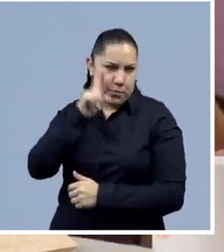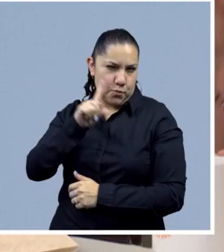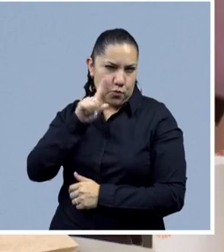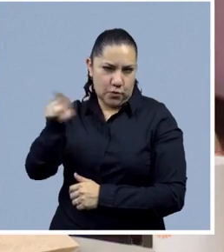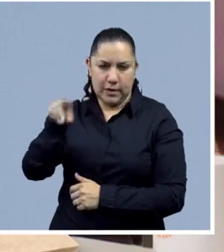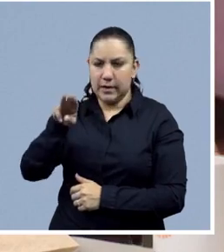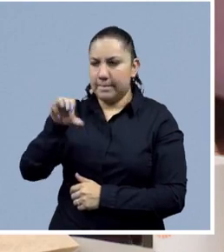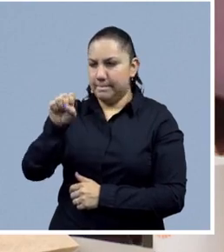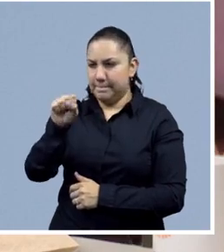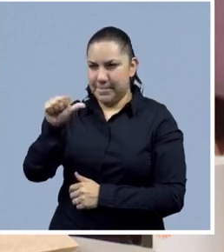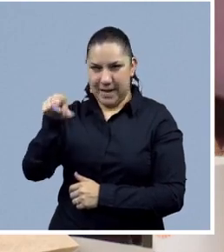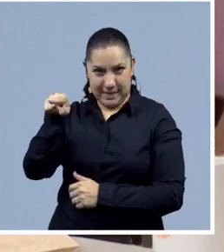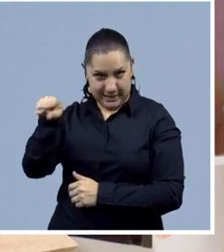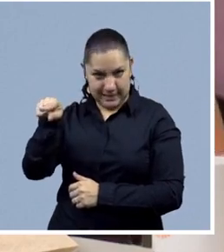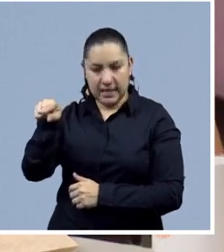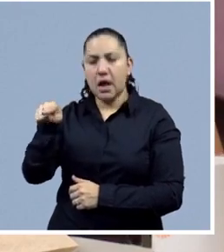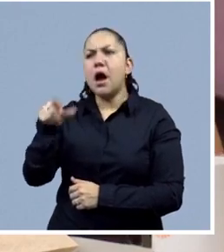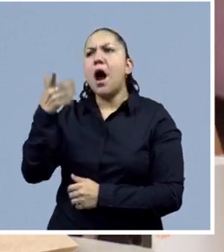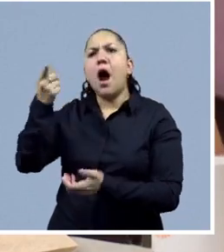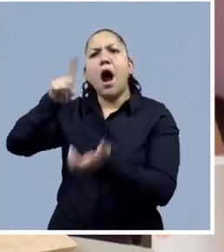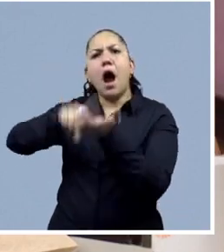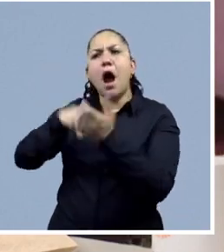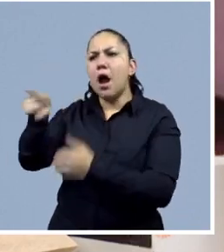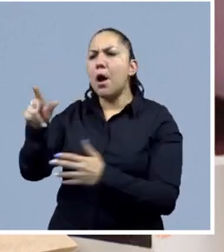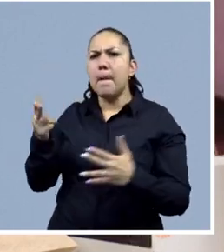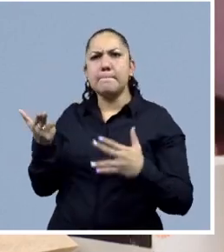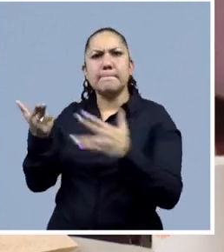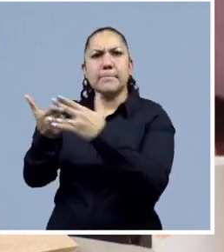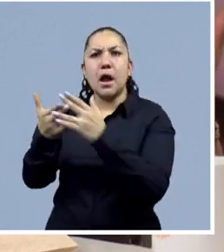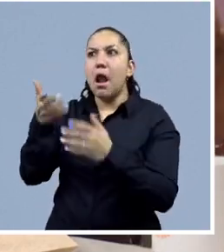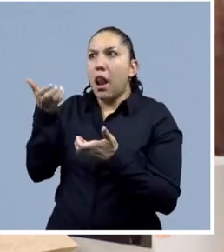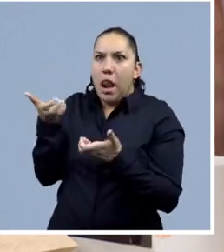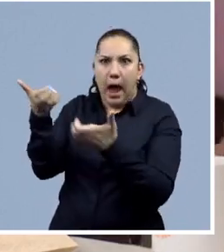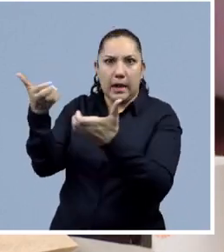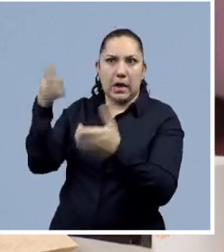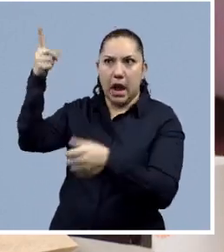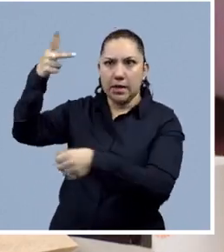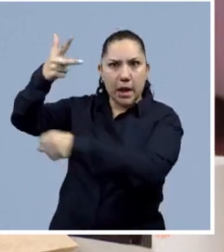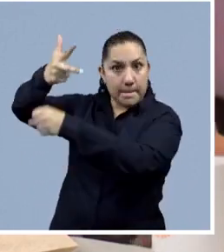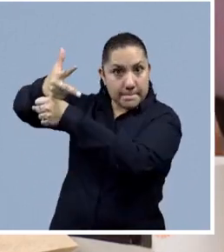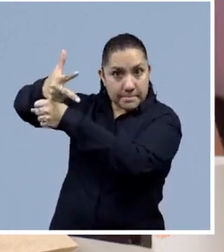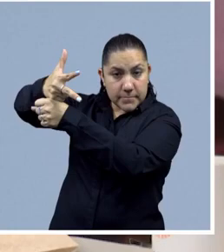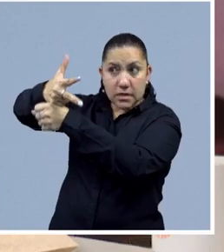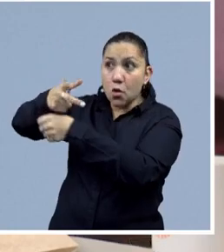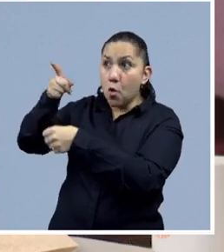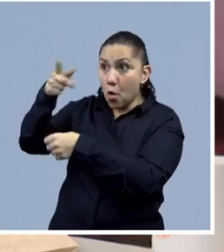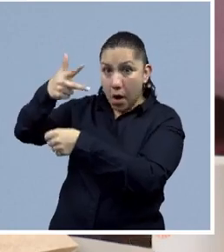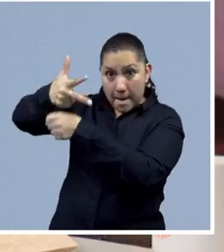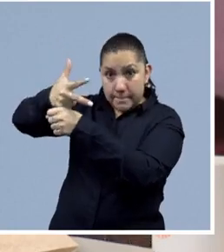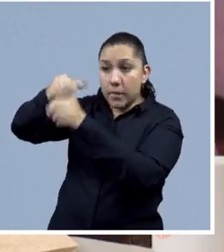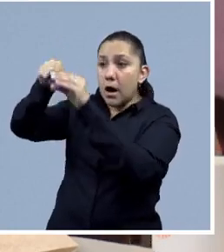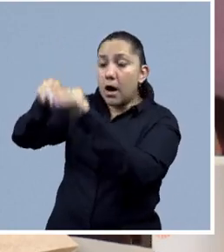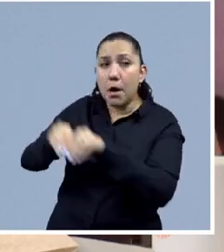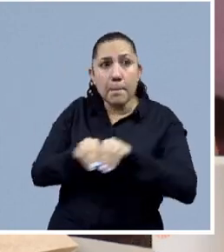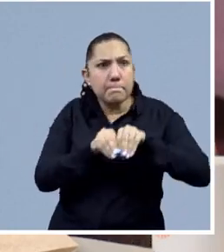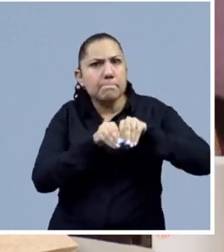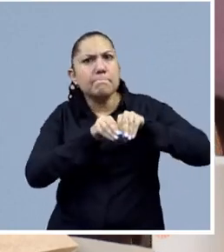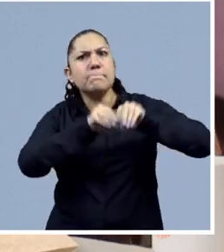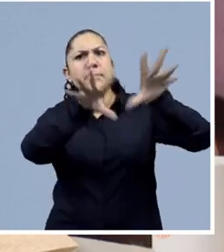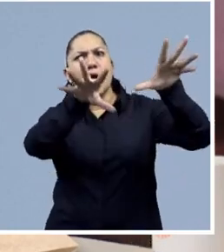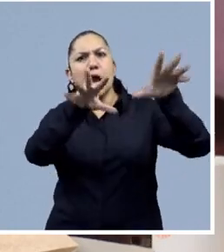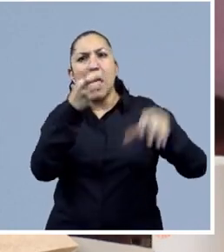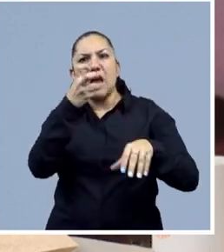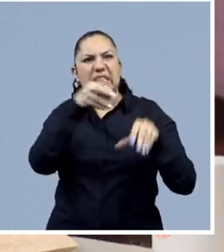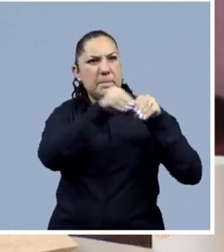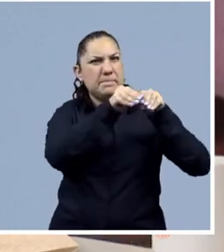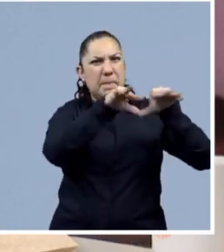video se retoma de una cámara de vigilancia de la calle, se difunde, y justo con la viralización del video es que inicia la investigación. La ley